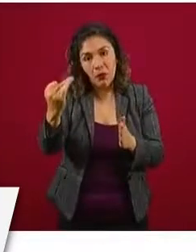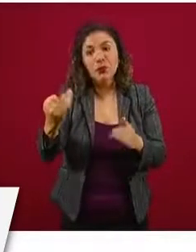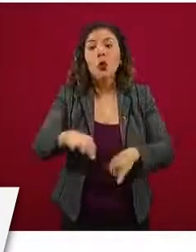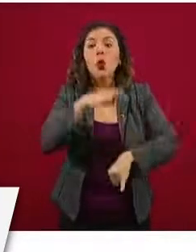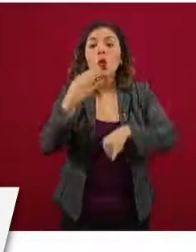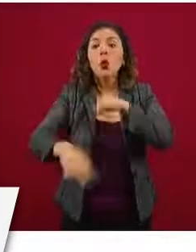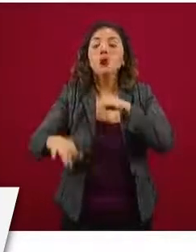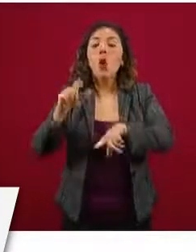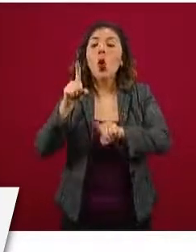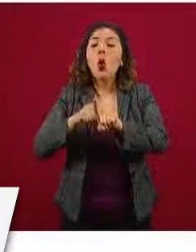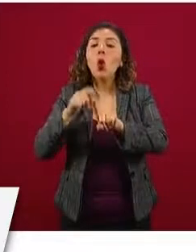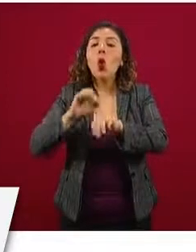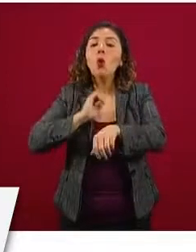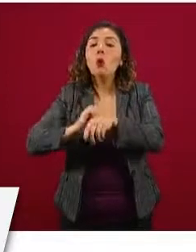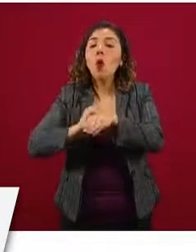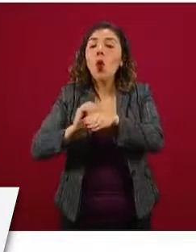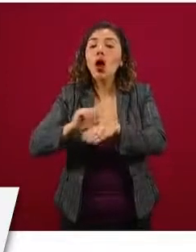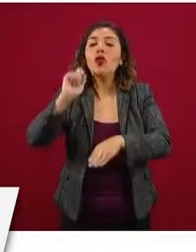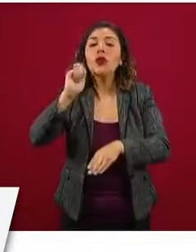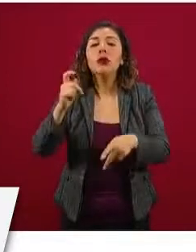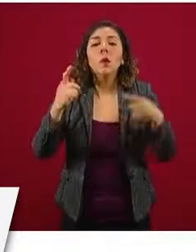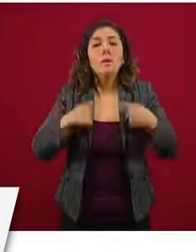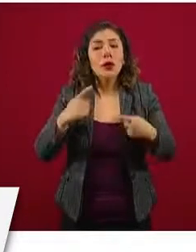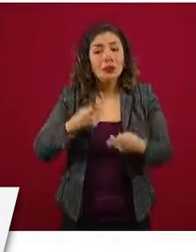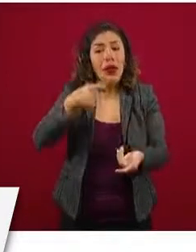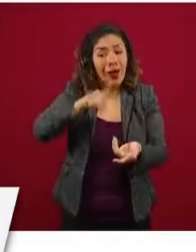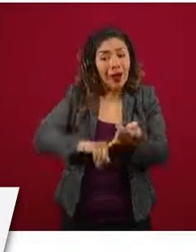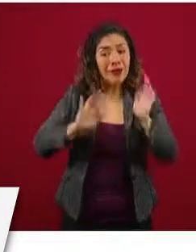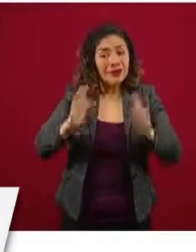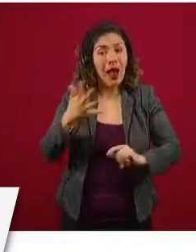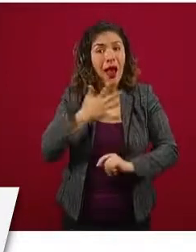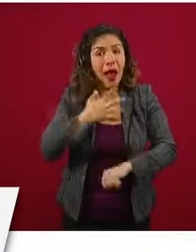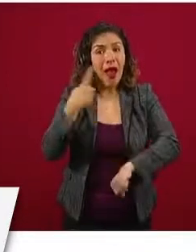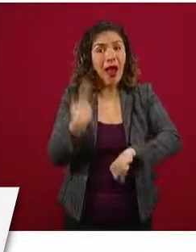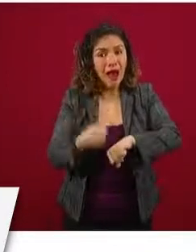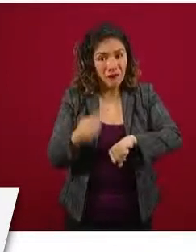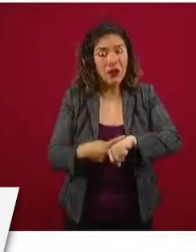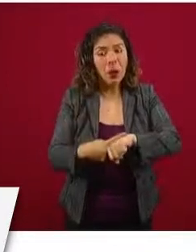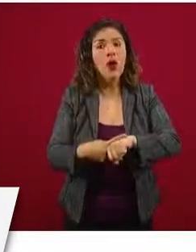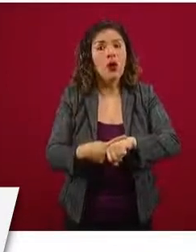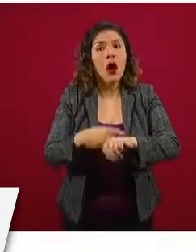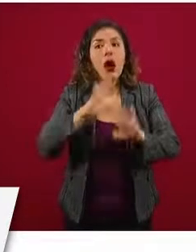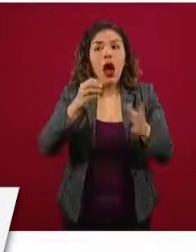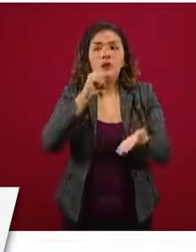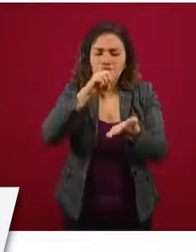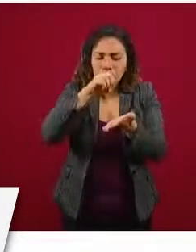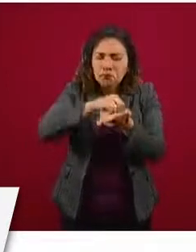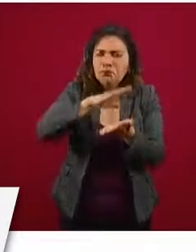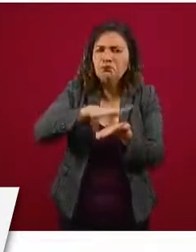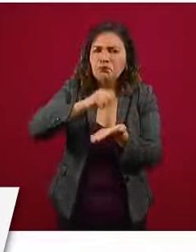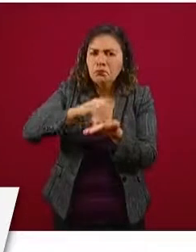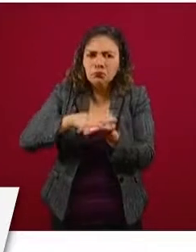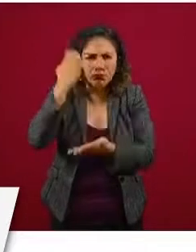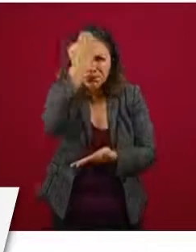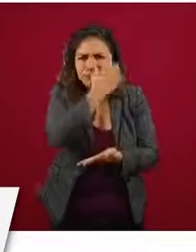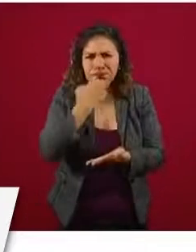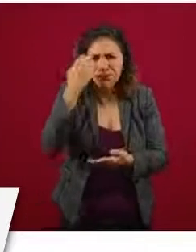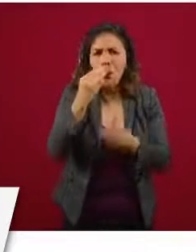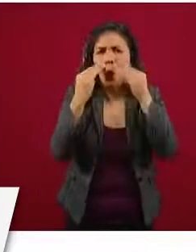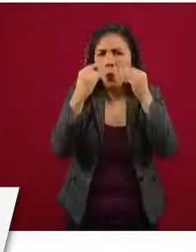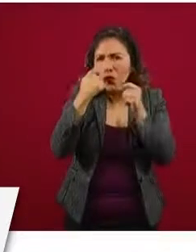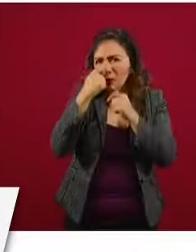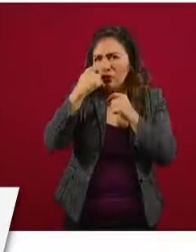finalmente, en el color morado, aquellas personas que teniendo la enfermedad fueron notificadas, identificadas, se les tomó la muestra,